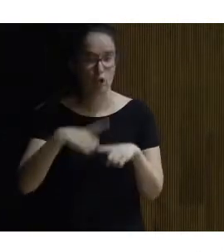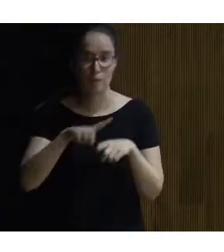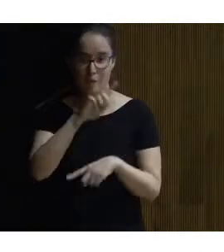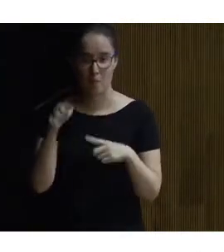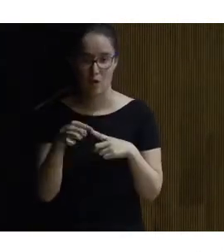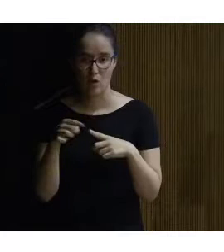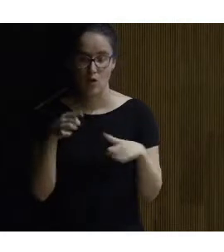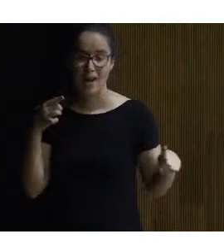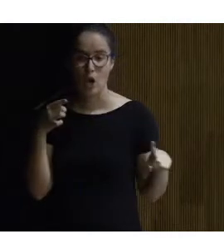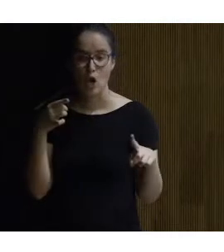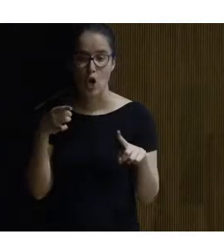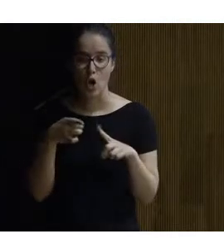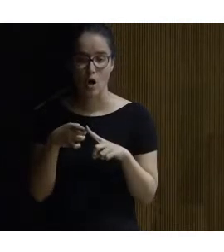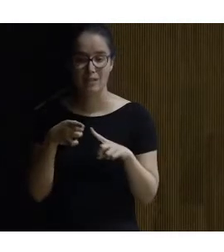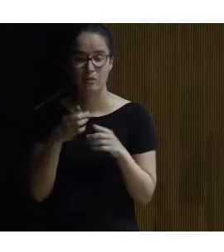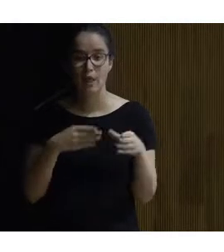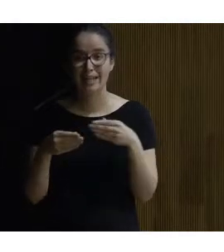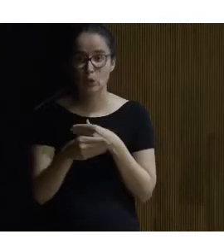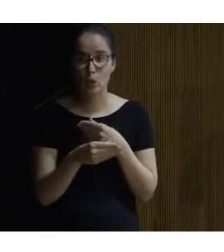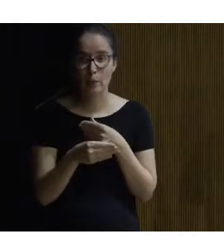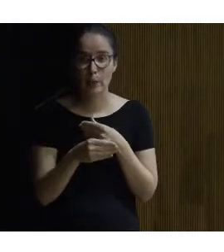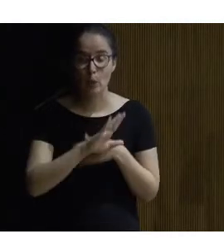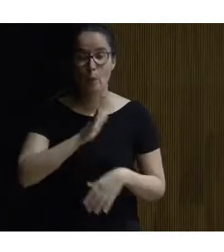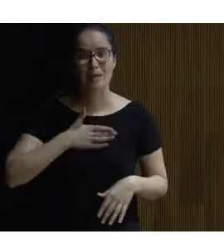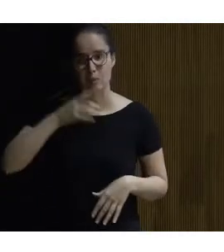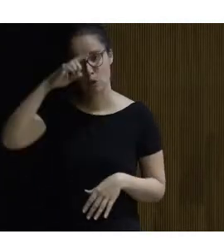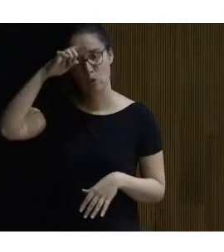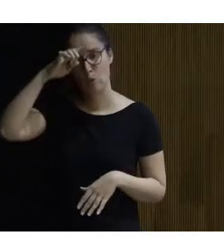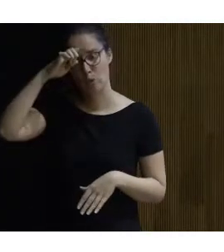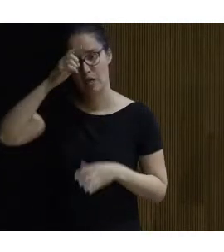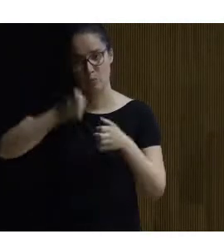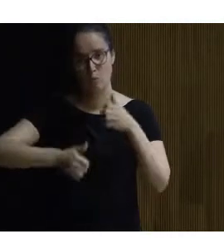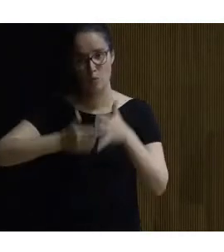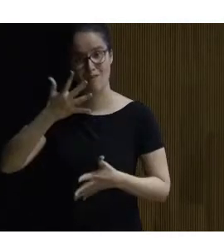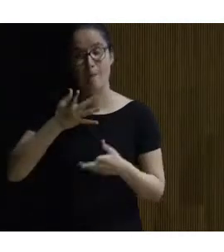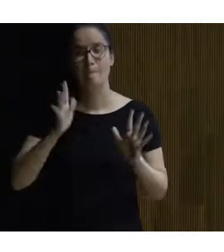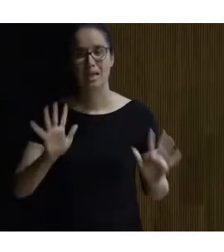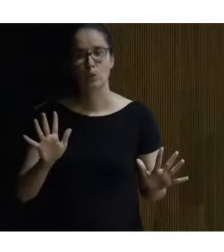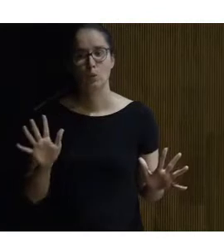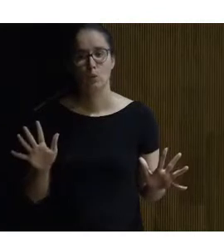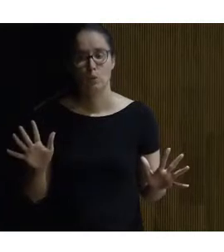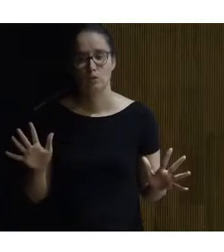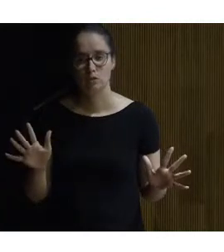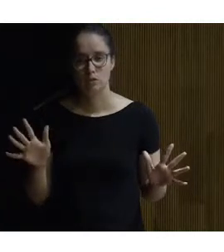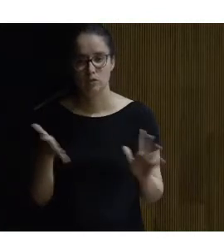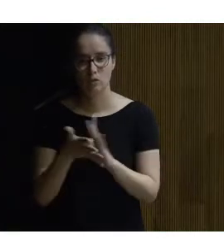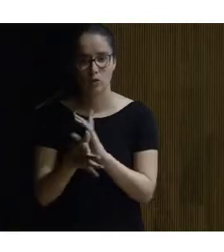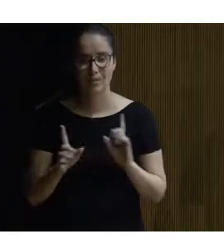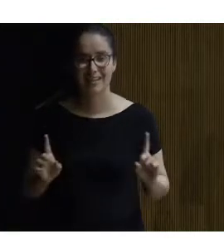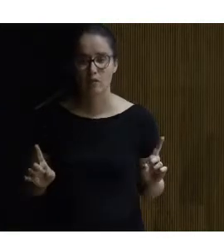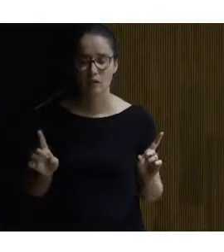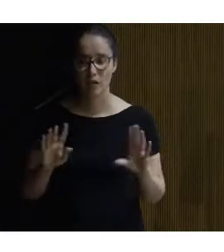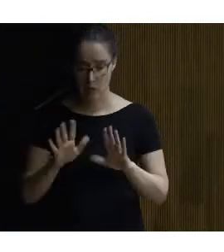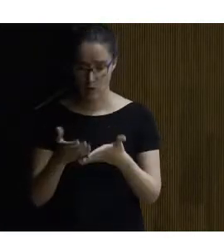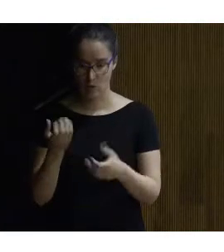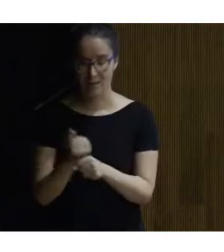el primero el objeto del documento es el patrimonio cultural inmueble pero no en ningún caso el